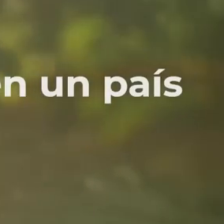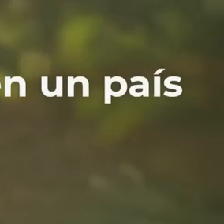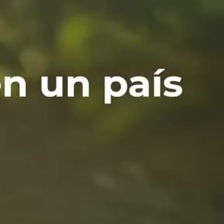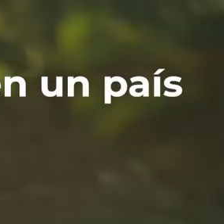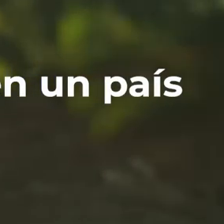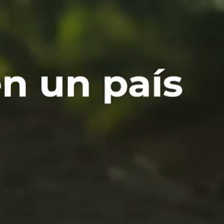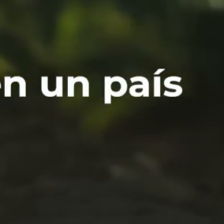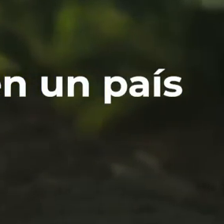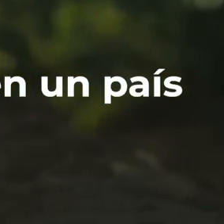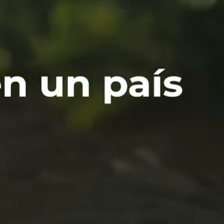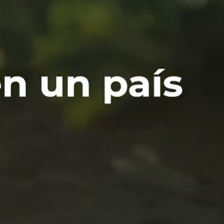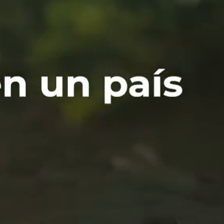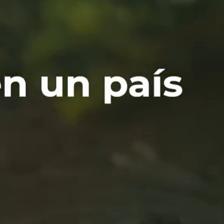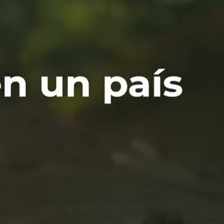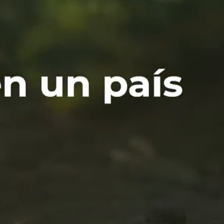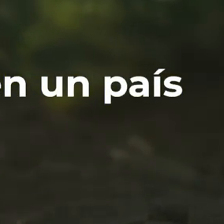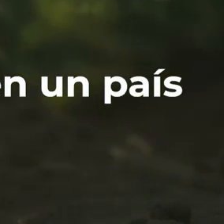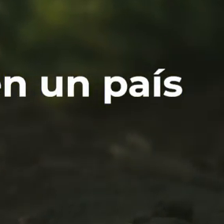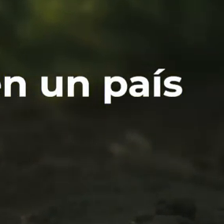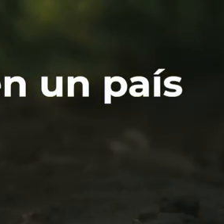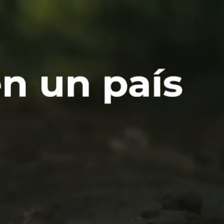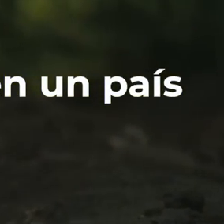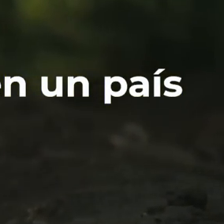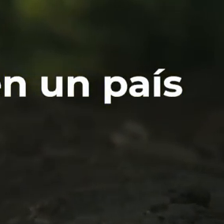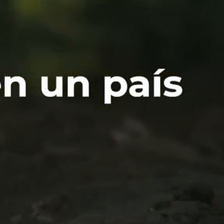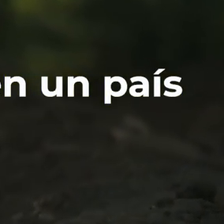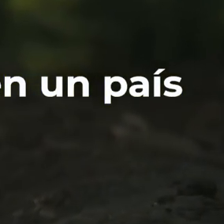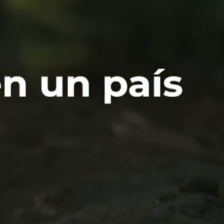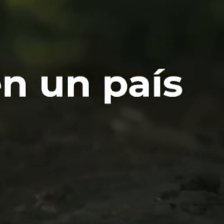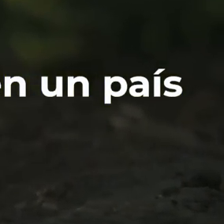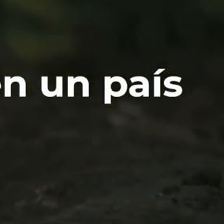generación crezca en un país mejor.